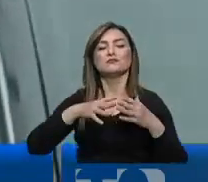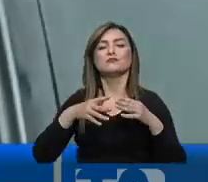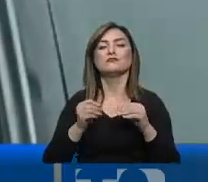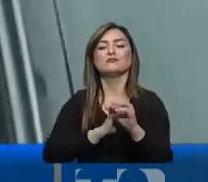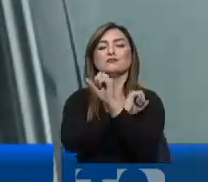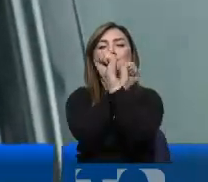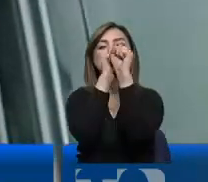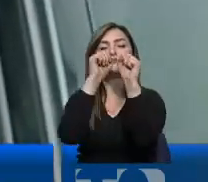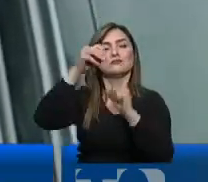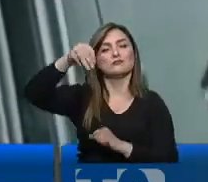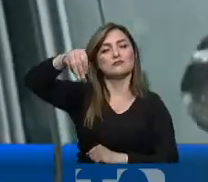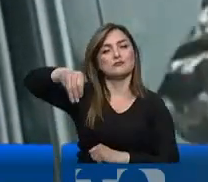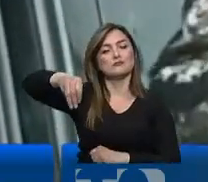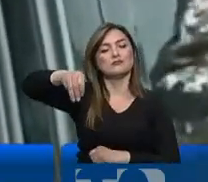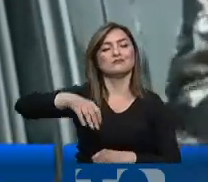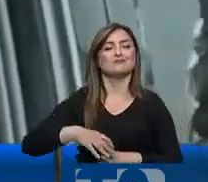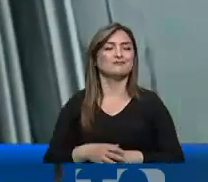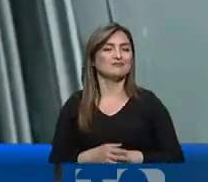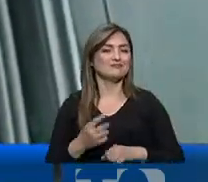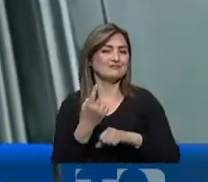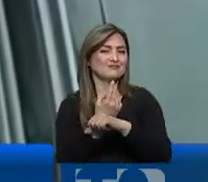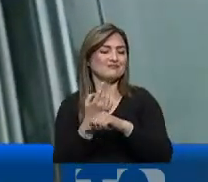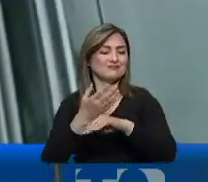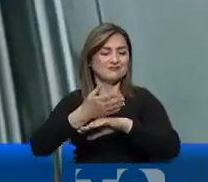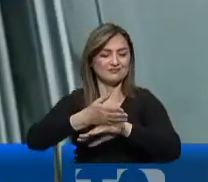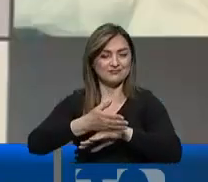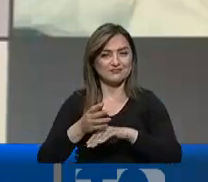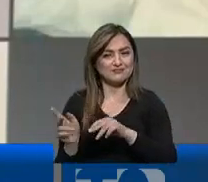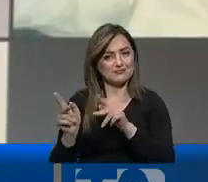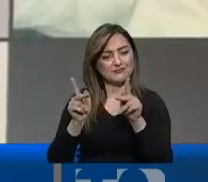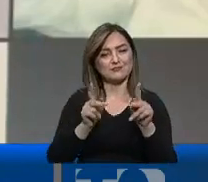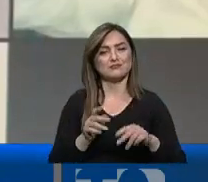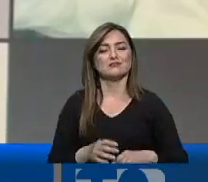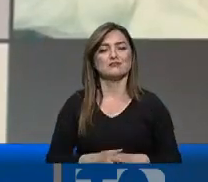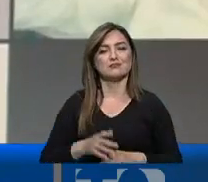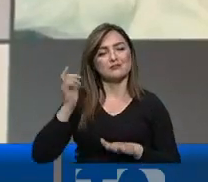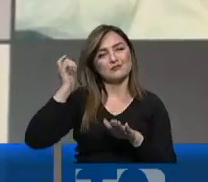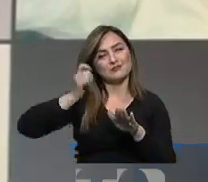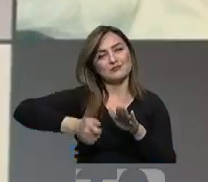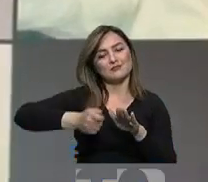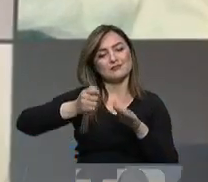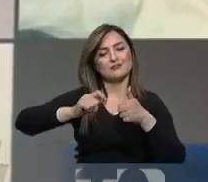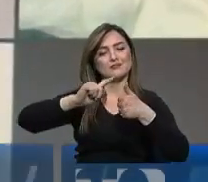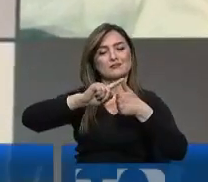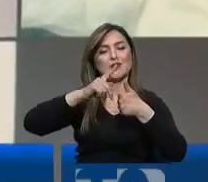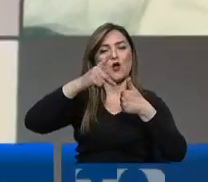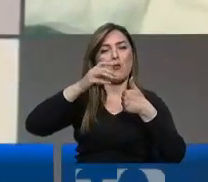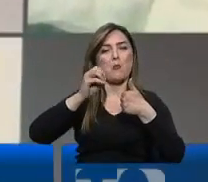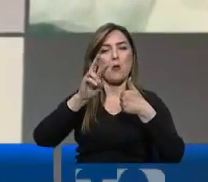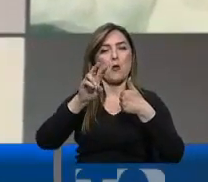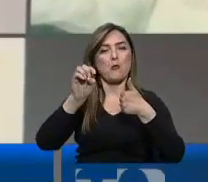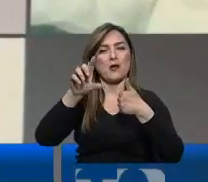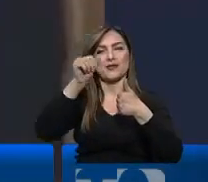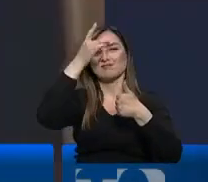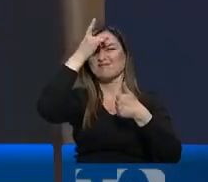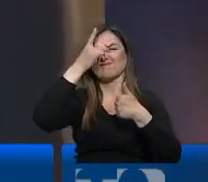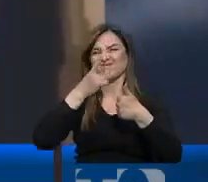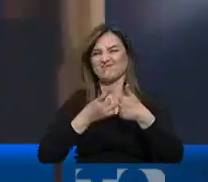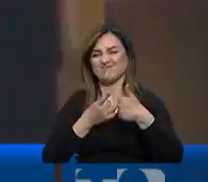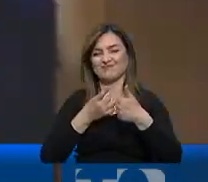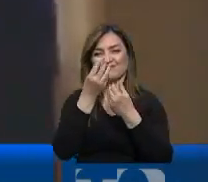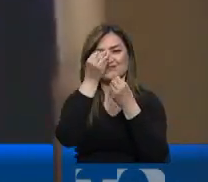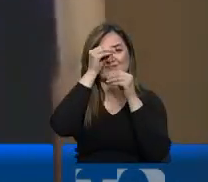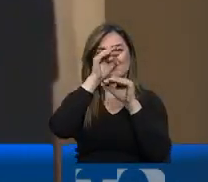se dio la mañana de este martes, más de una hora después de lo previsto. En ella el juez ponente José Poveda finalmente dio la resolución.